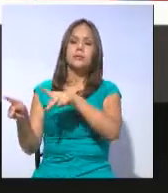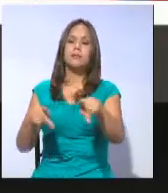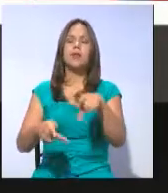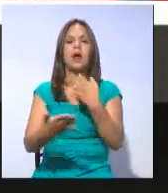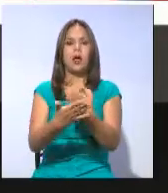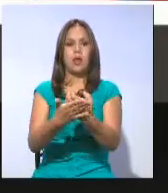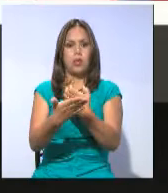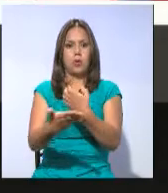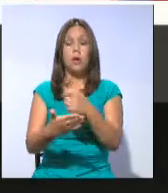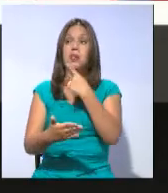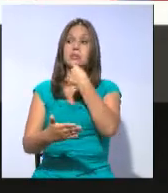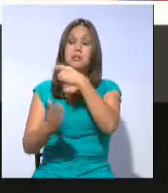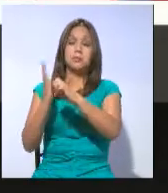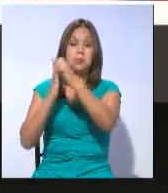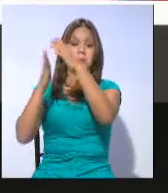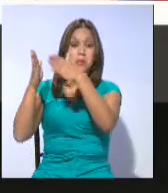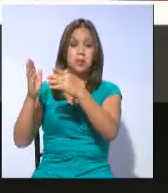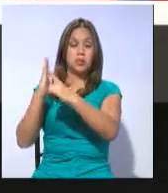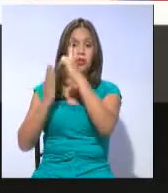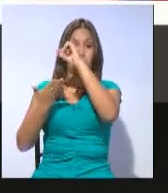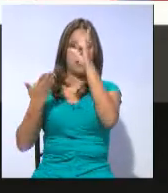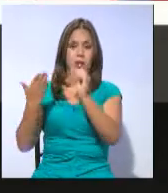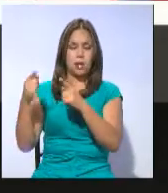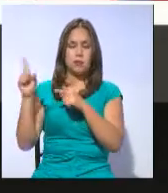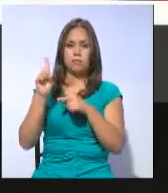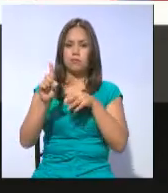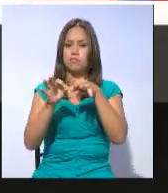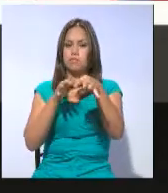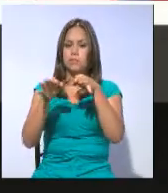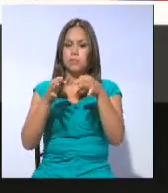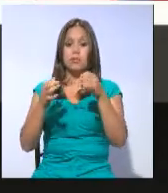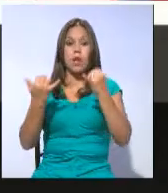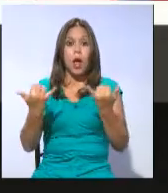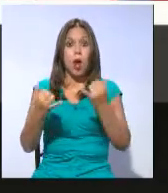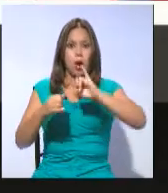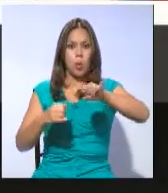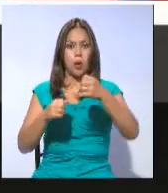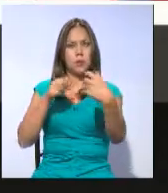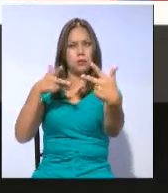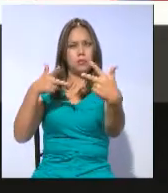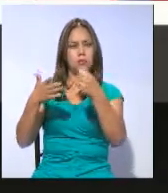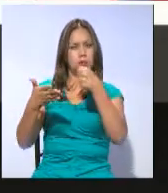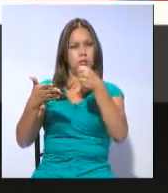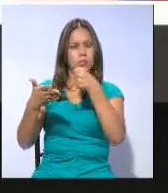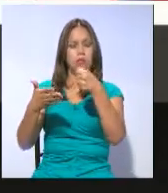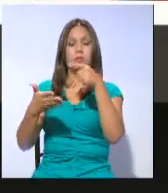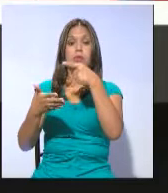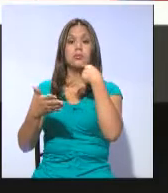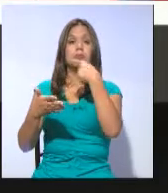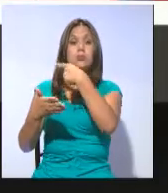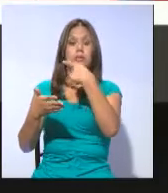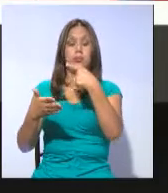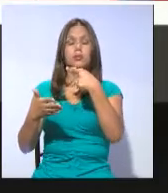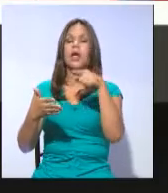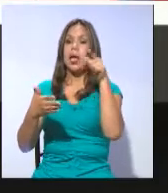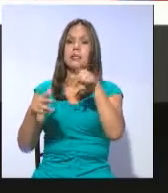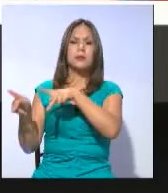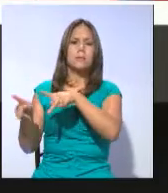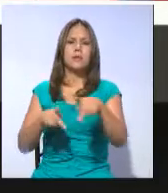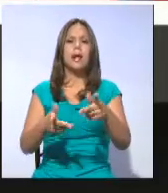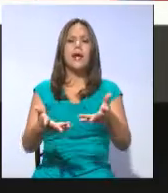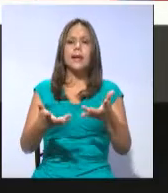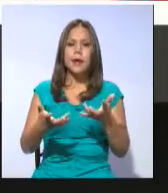Carlos de la Torre. Durante un conversatorio con los medios de comunicación este jueves, el Frente Económico del Ejecutivo reveló que este plan busca